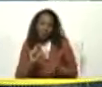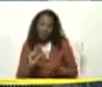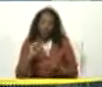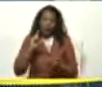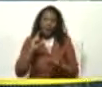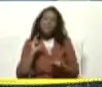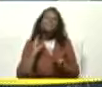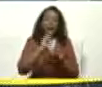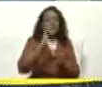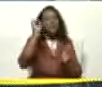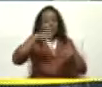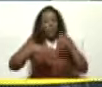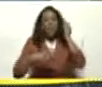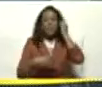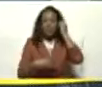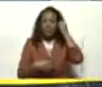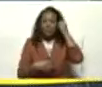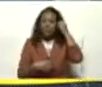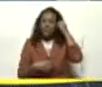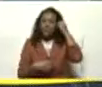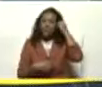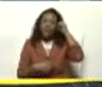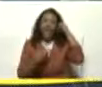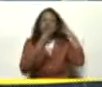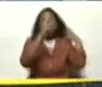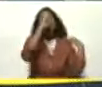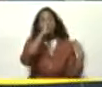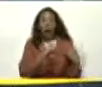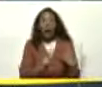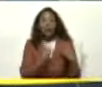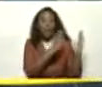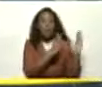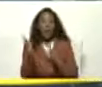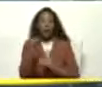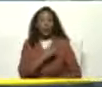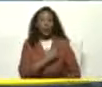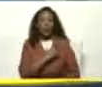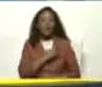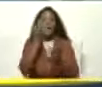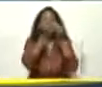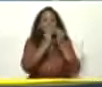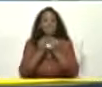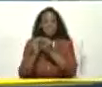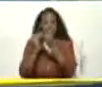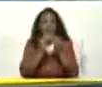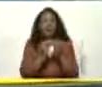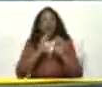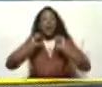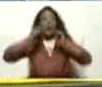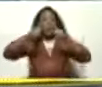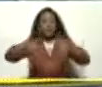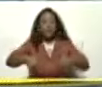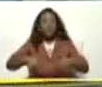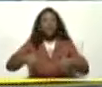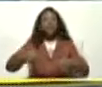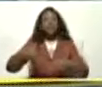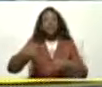más Y usted apenas En dos años De este programa Universidades Bellas Que comenzó